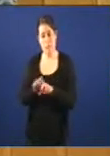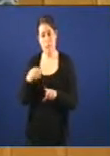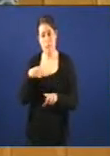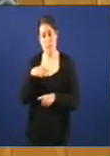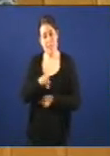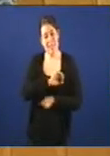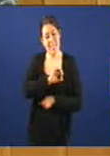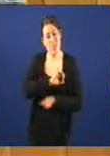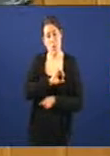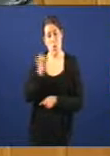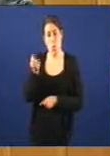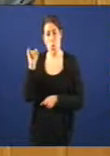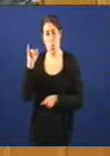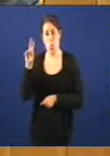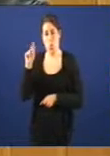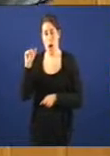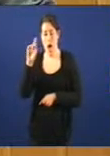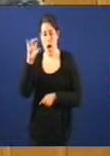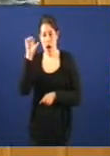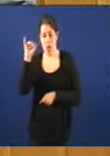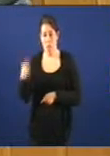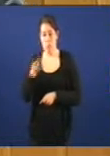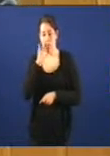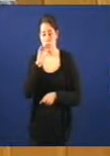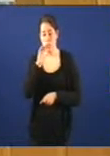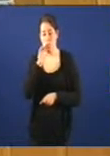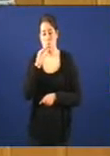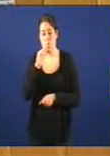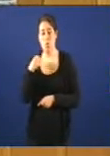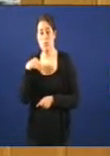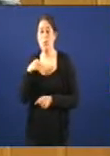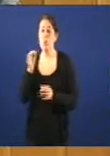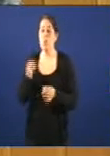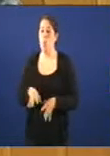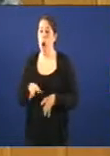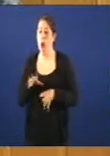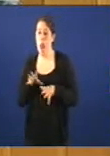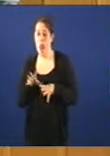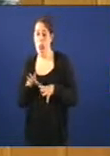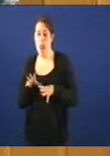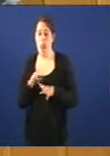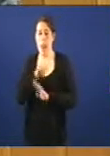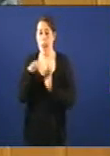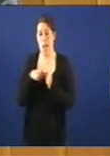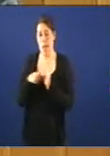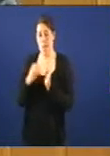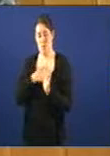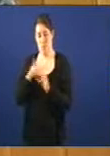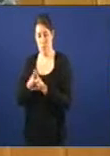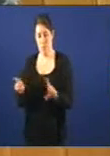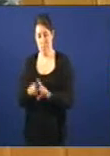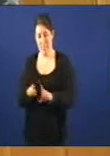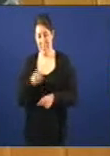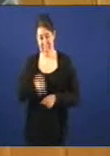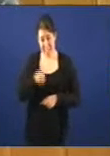o señor Juárez que o había feito porque había acudido o amparo da empresa. Hai unha sentencia que dice que eso non se podía haber feito.